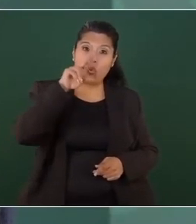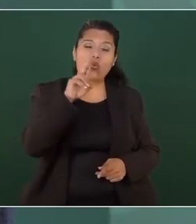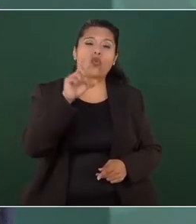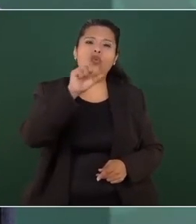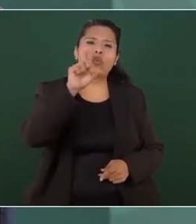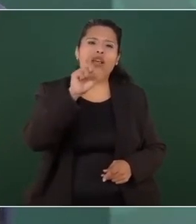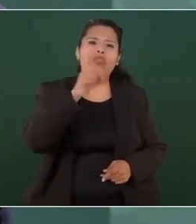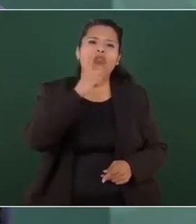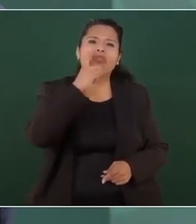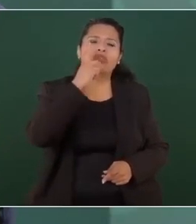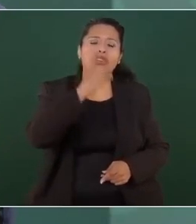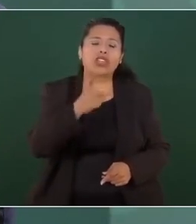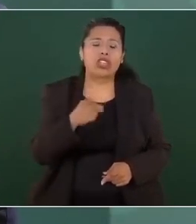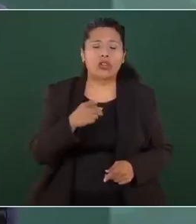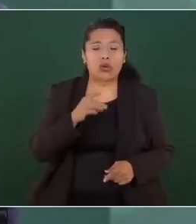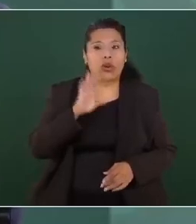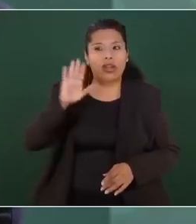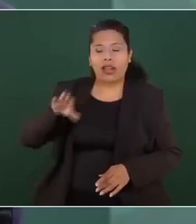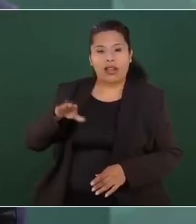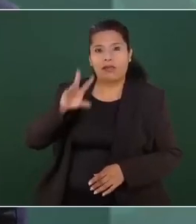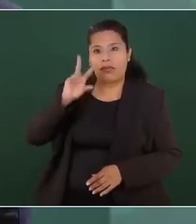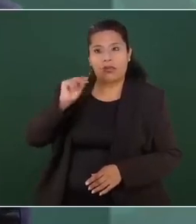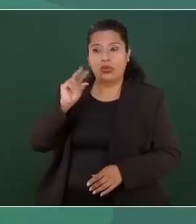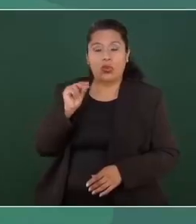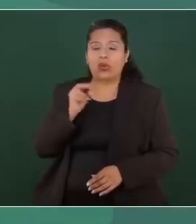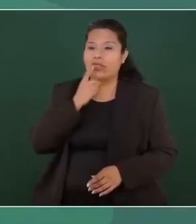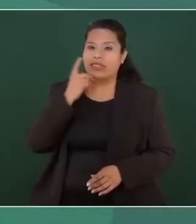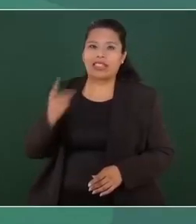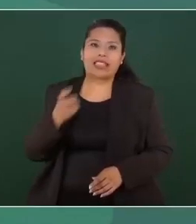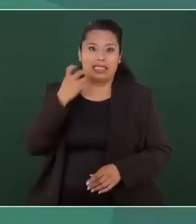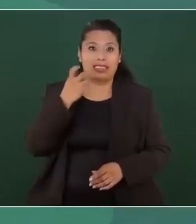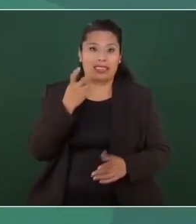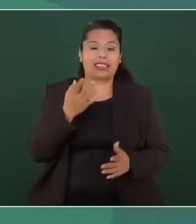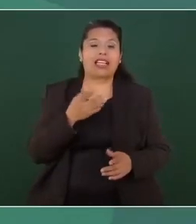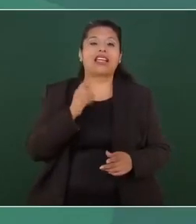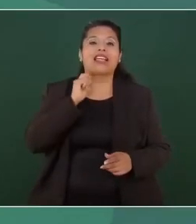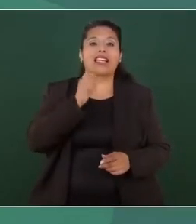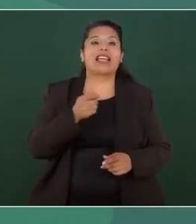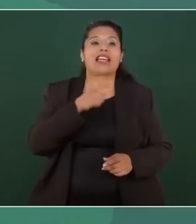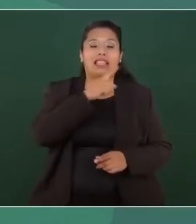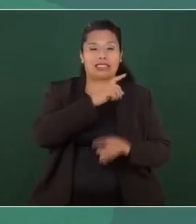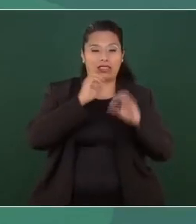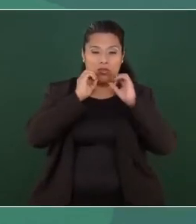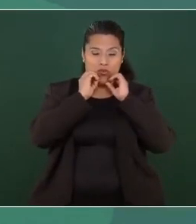Estos organismos que supuestamente defienden derechos humanos,